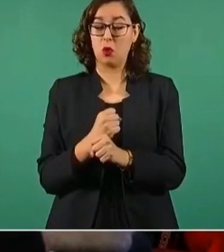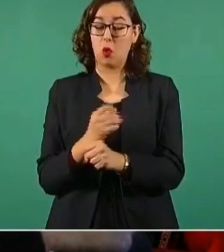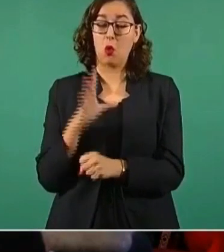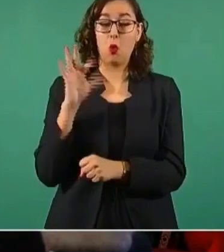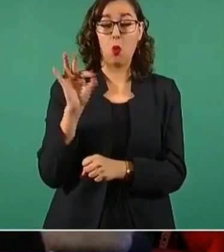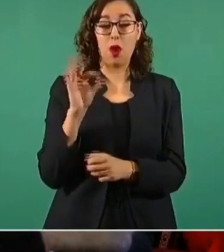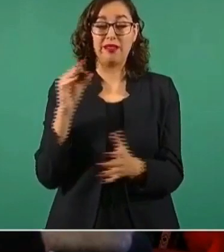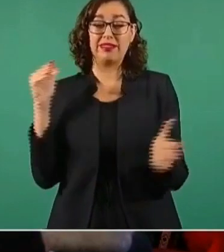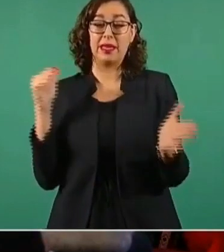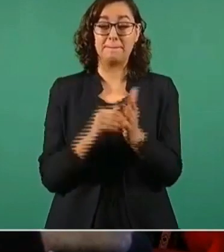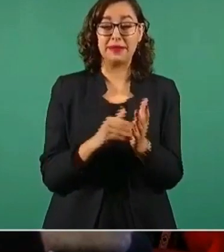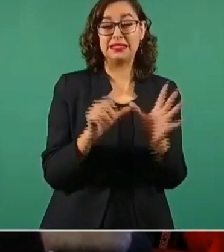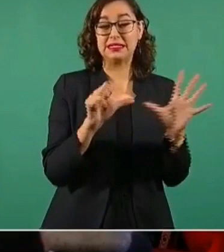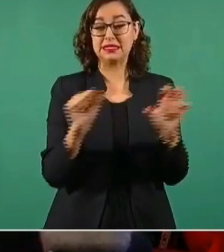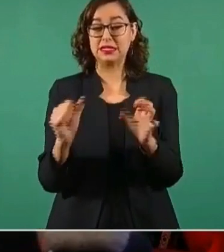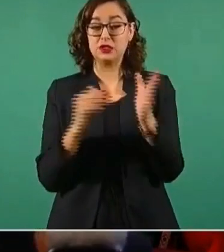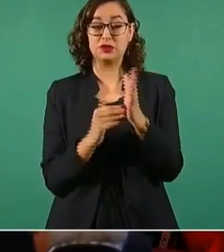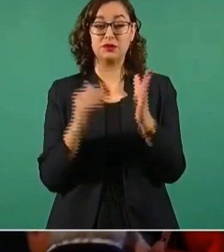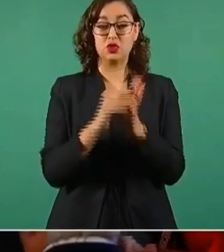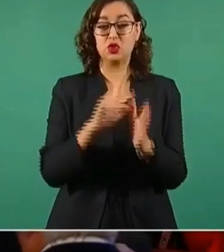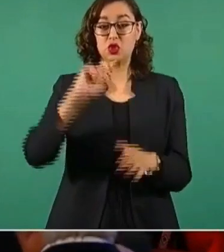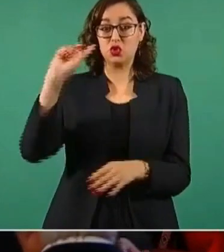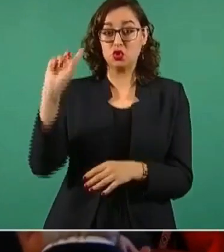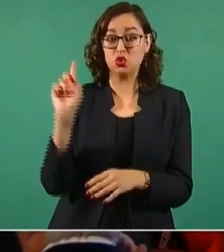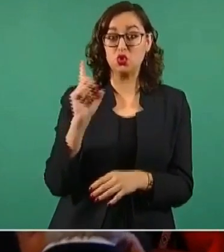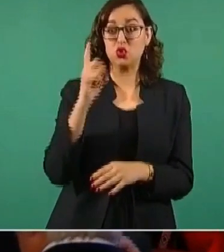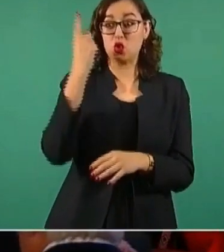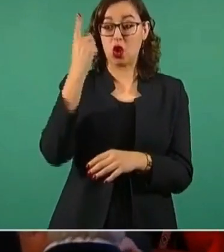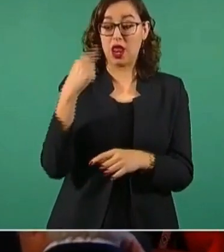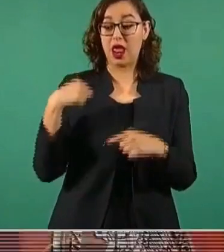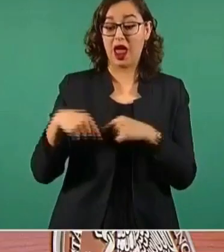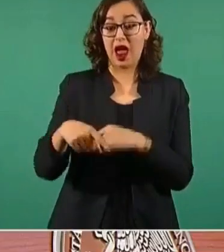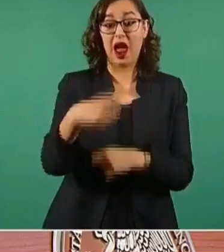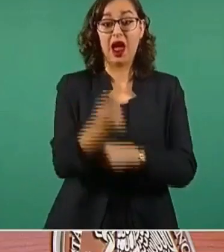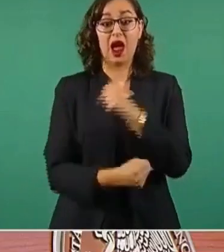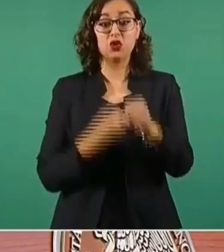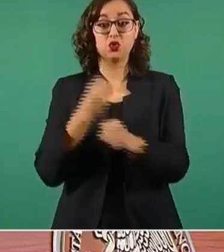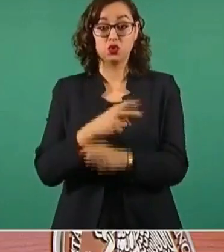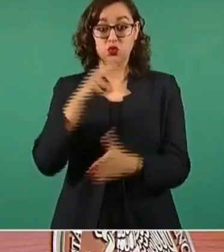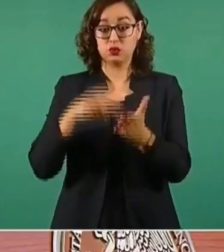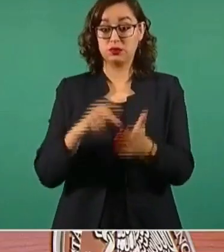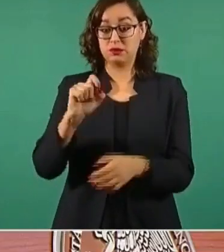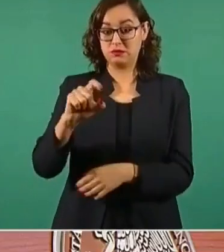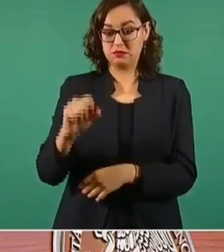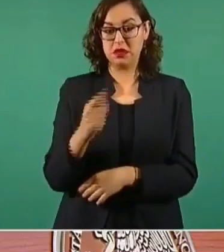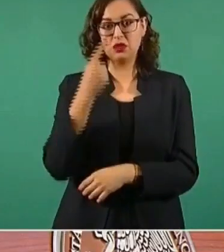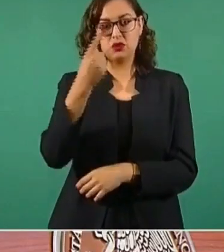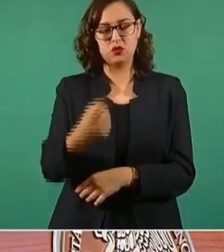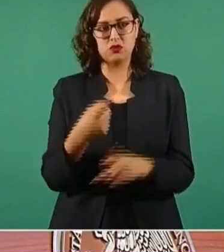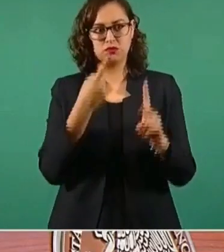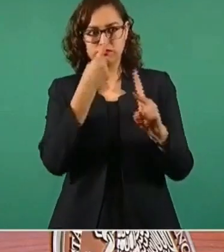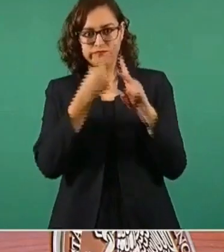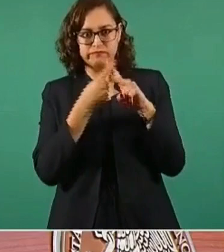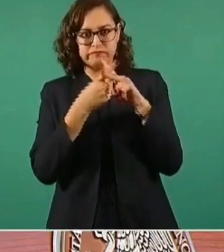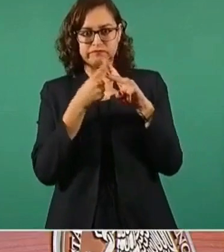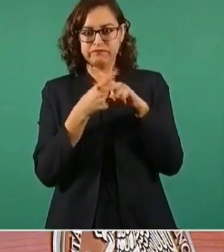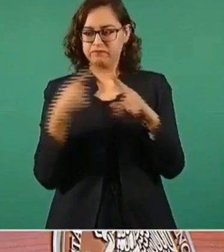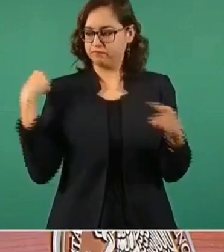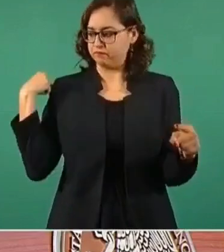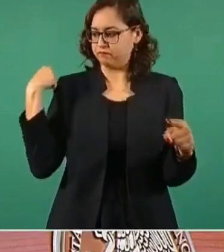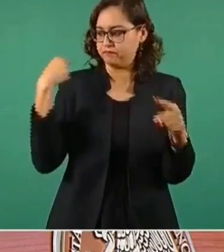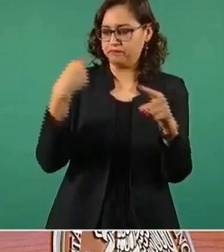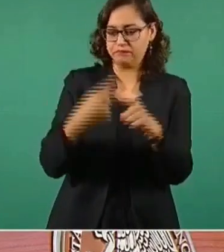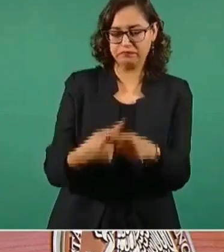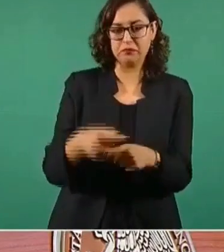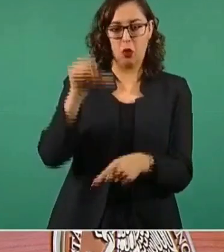600 millones de dólares y en este año estimamos, de acuerdo al comportamiento hasta el día de hoy,